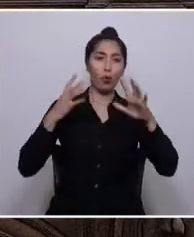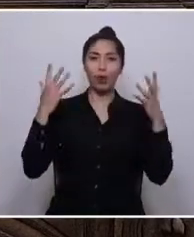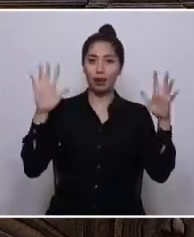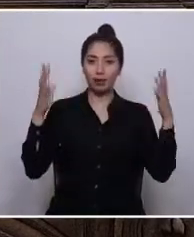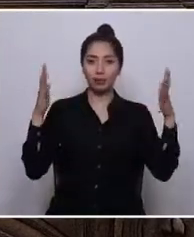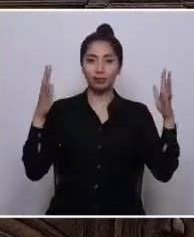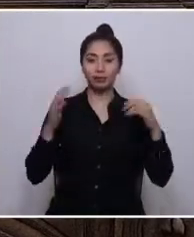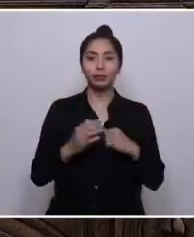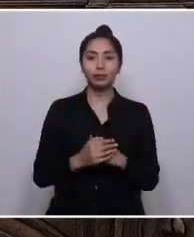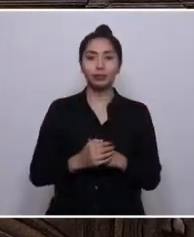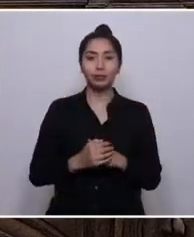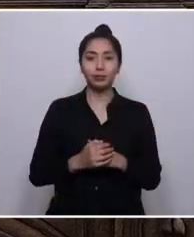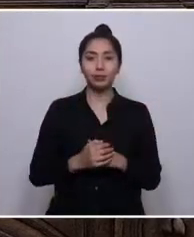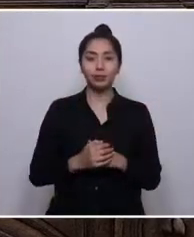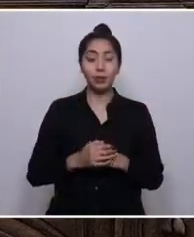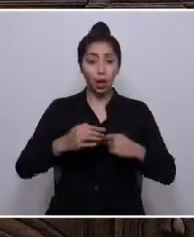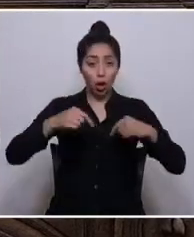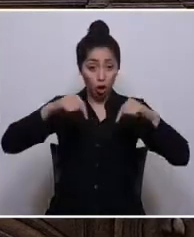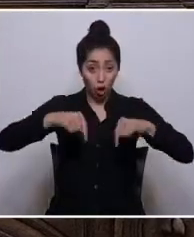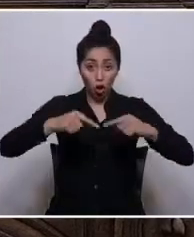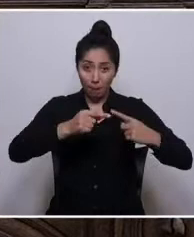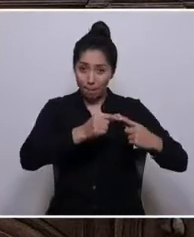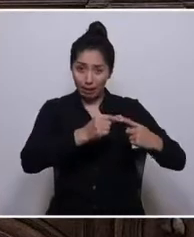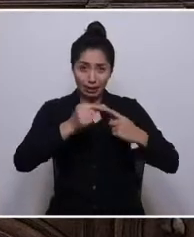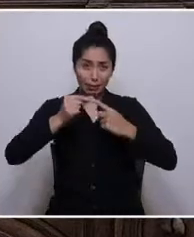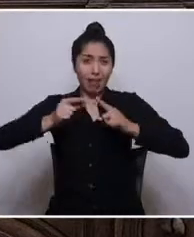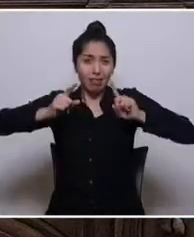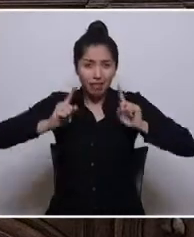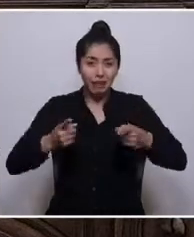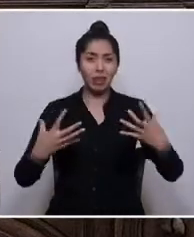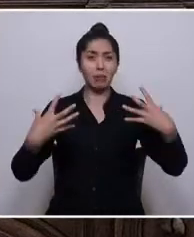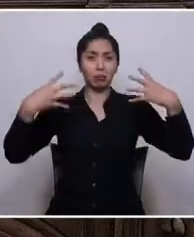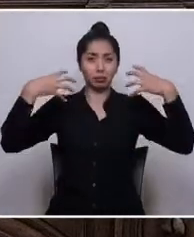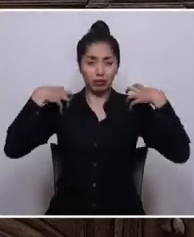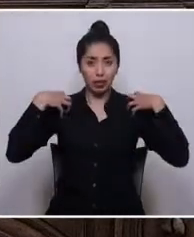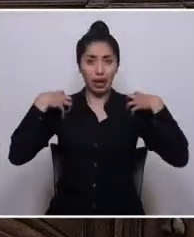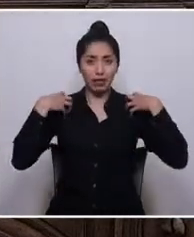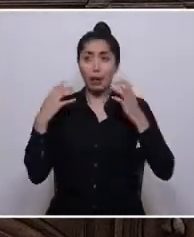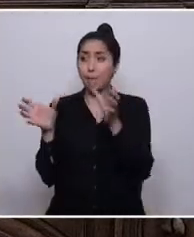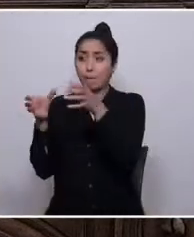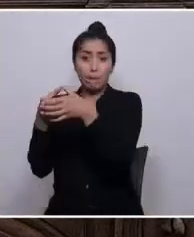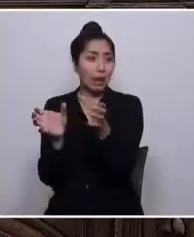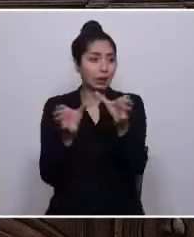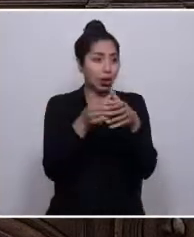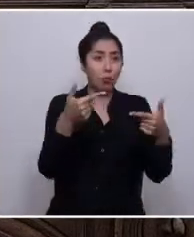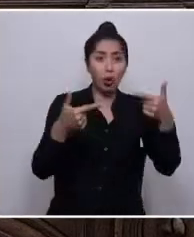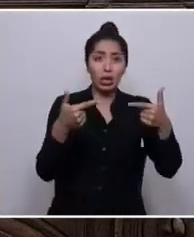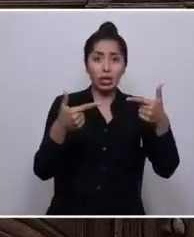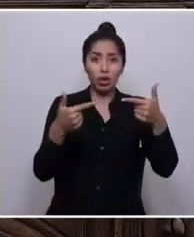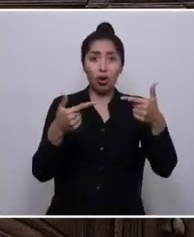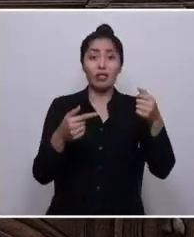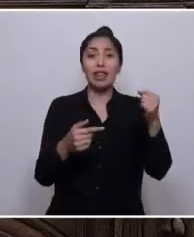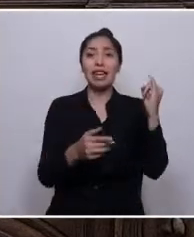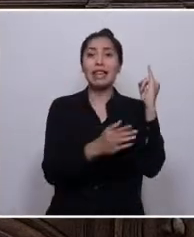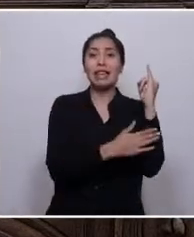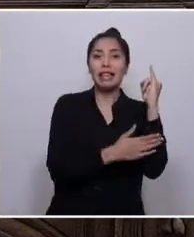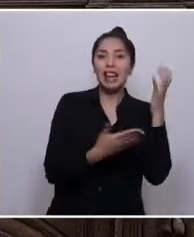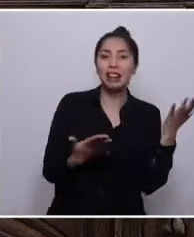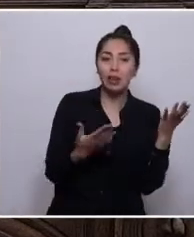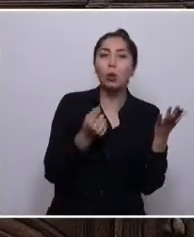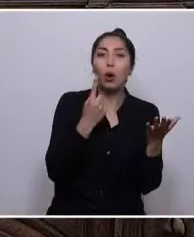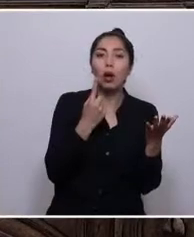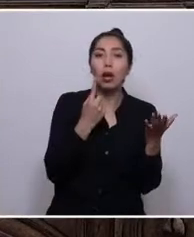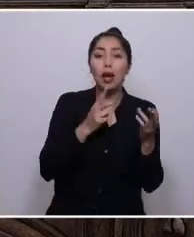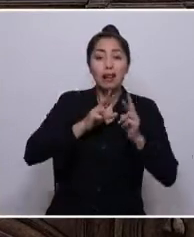Hoy el principal deber y a lo que se deben los partidos políticos de izquierda institucional es a responder